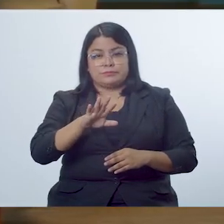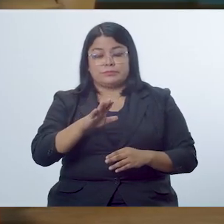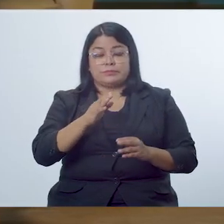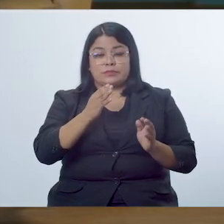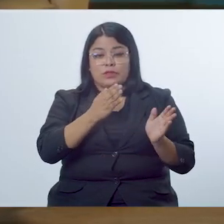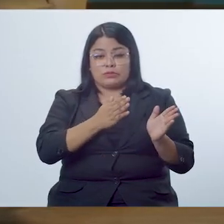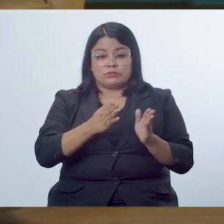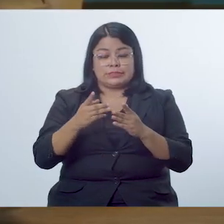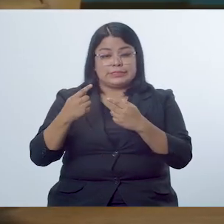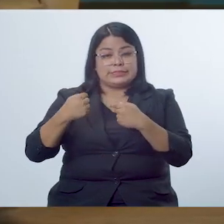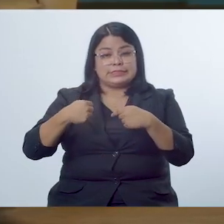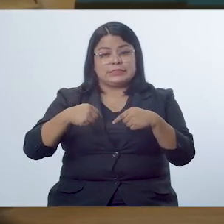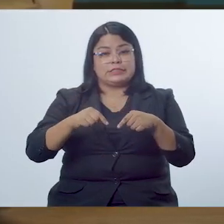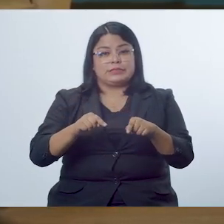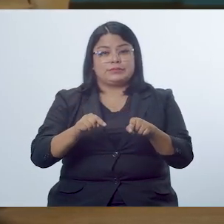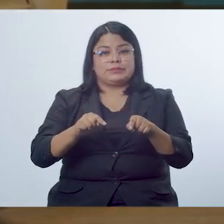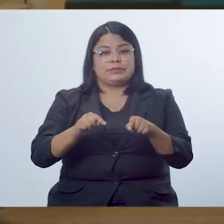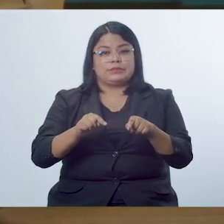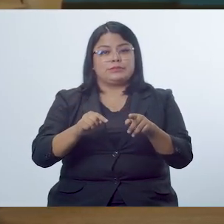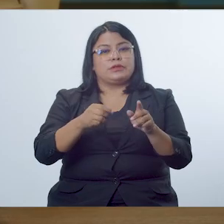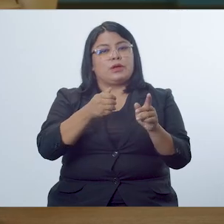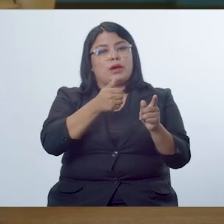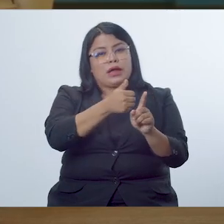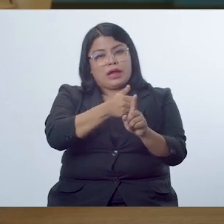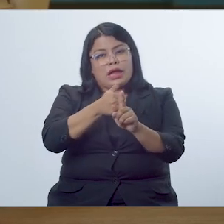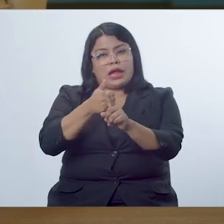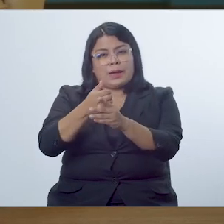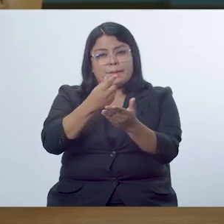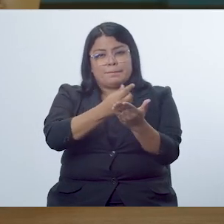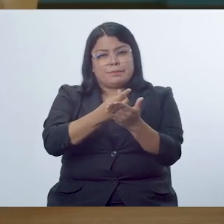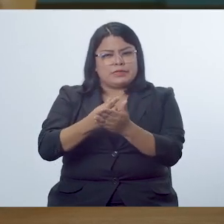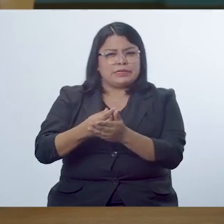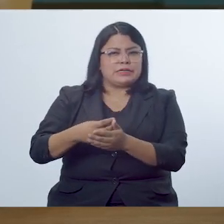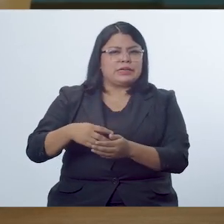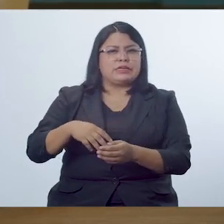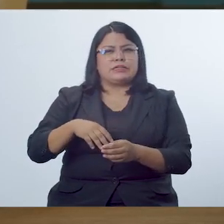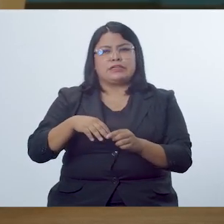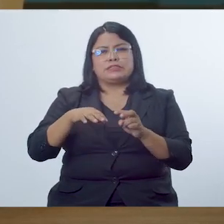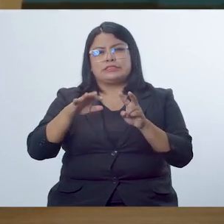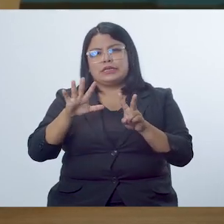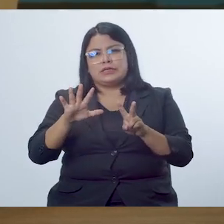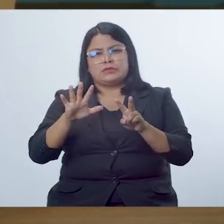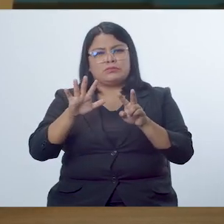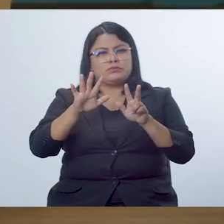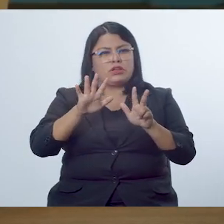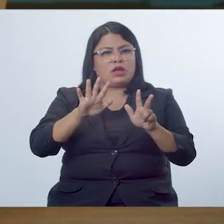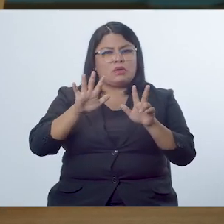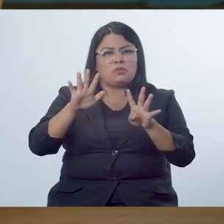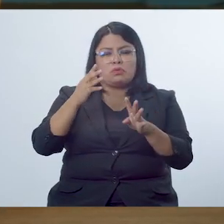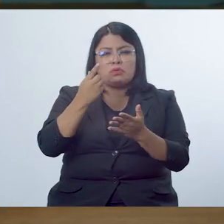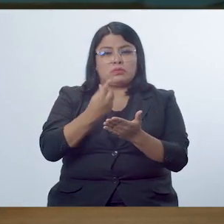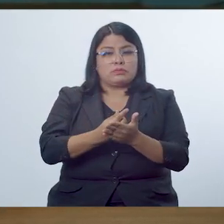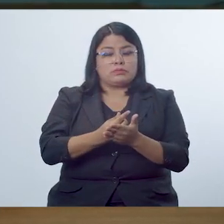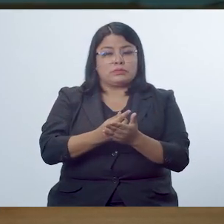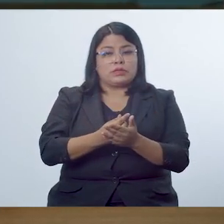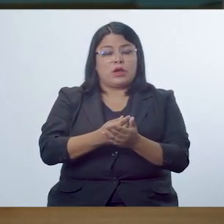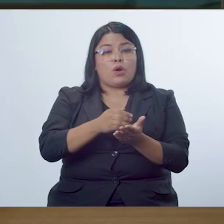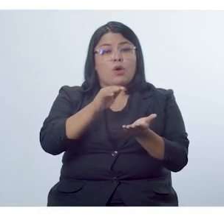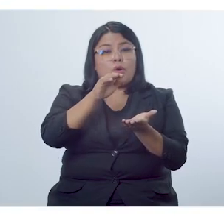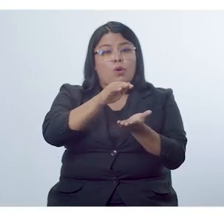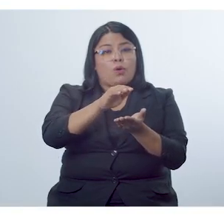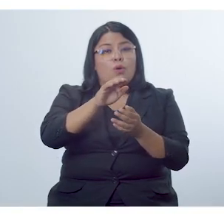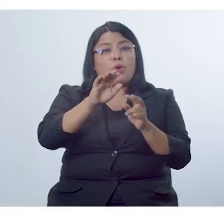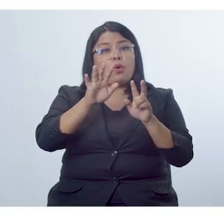una secuencia. El libro de cada grado, séptimo, octavo y noveno, está organizado en ocho unidades.